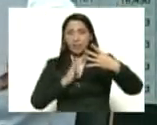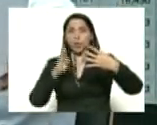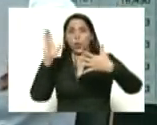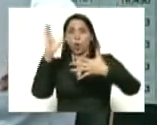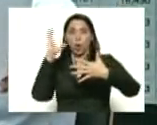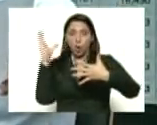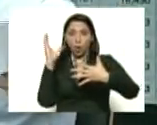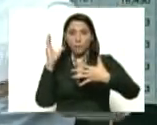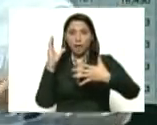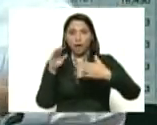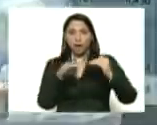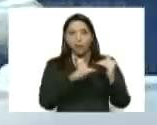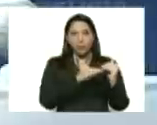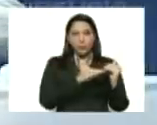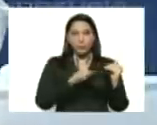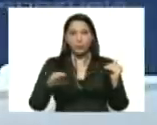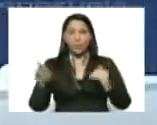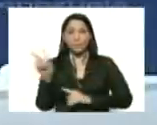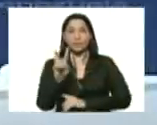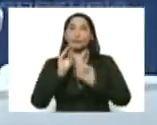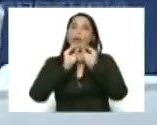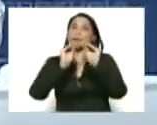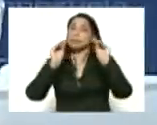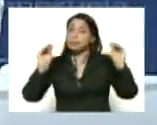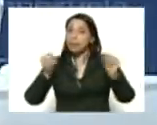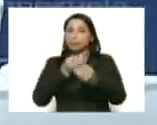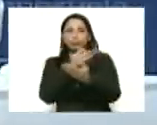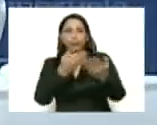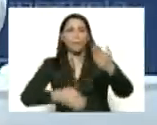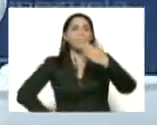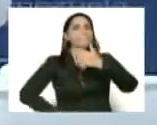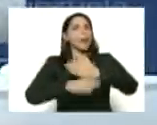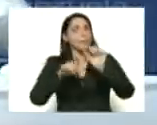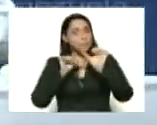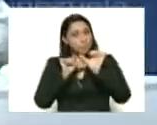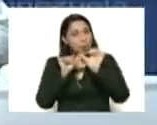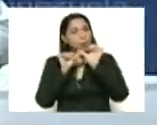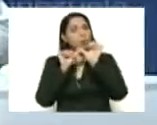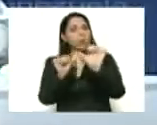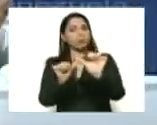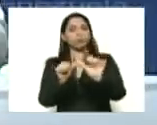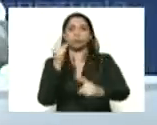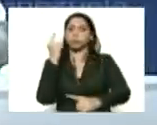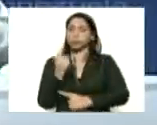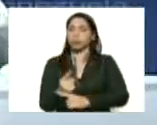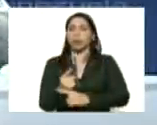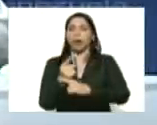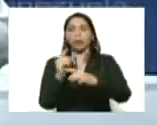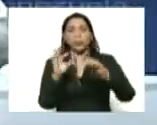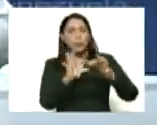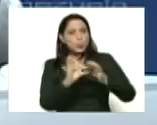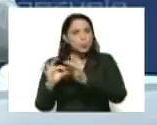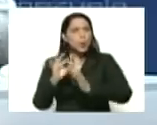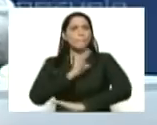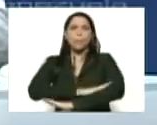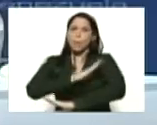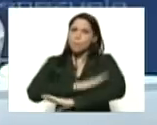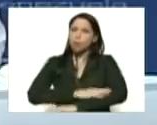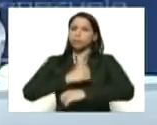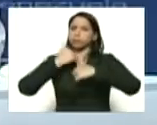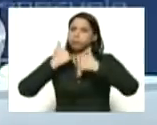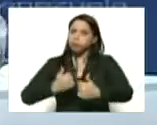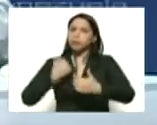Y la curva planada de Venezuela. Por eso yo los llamo a Vamos a mantener la unión, la disciplina, el